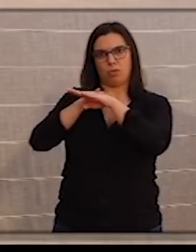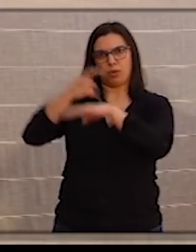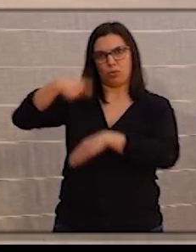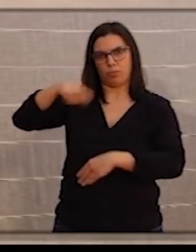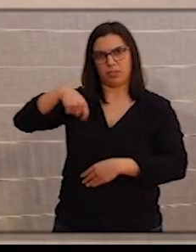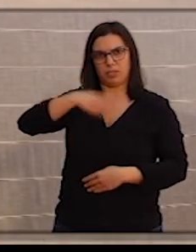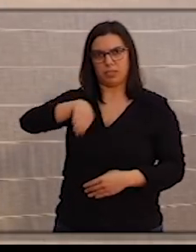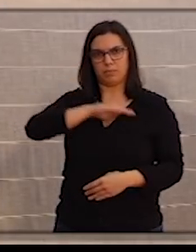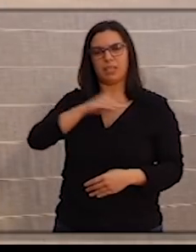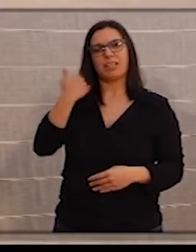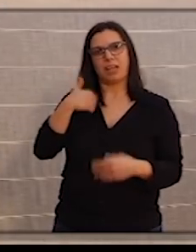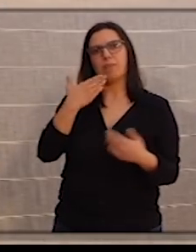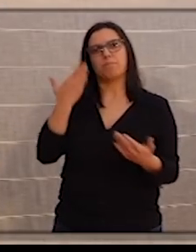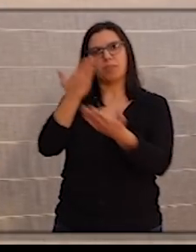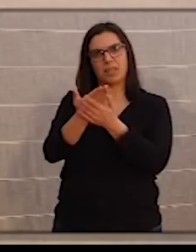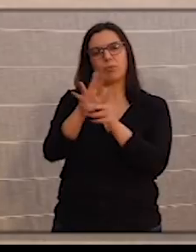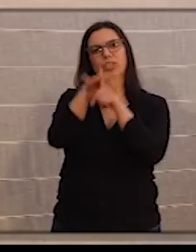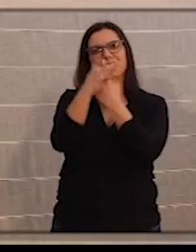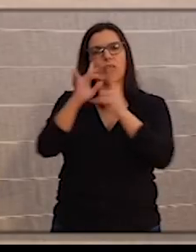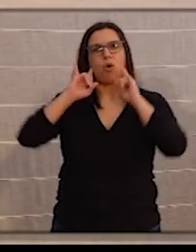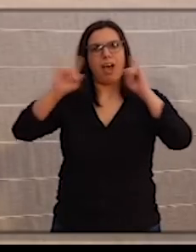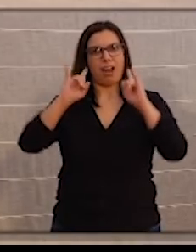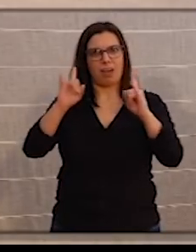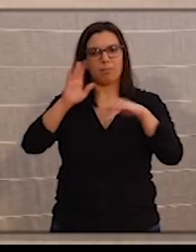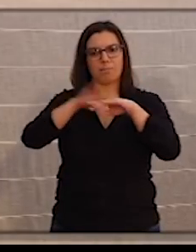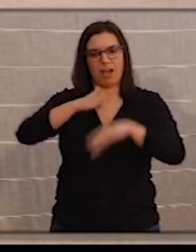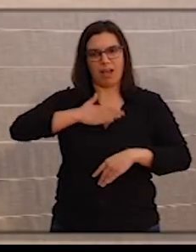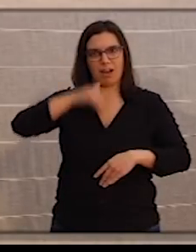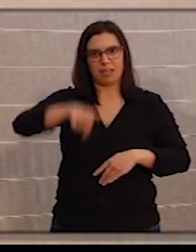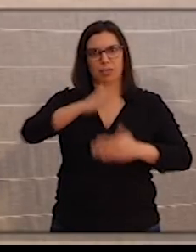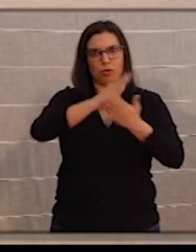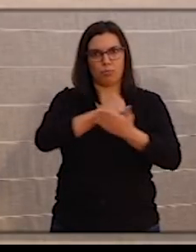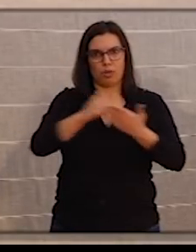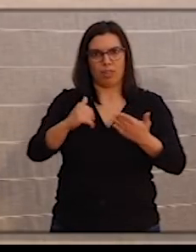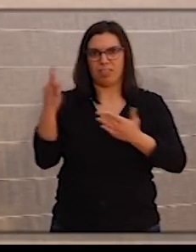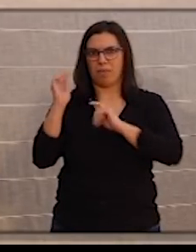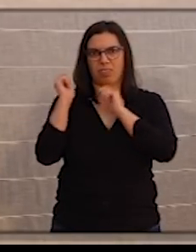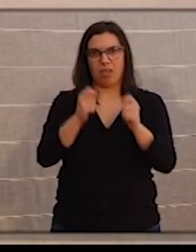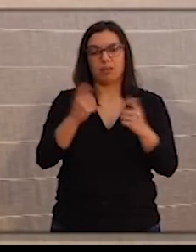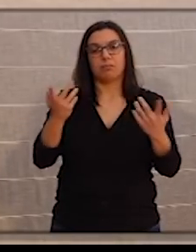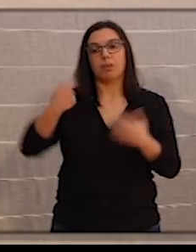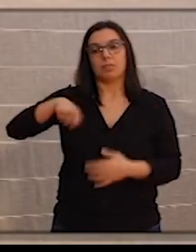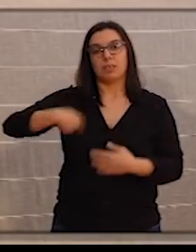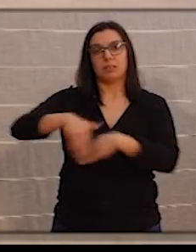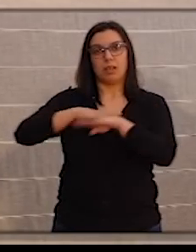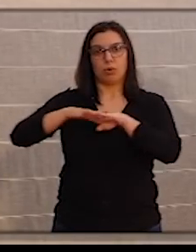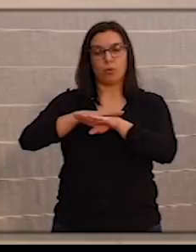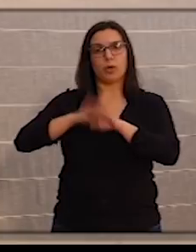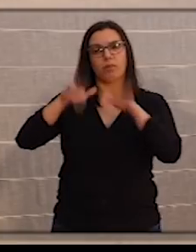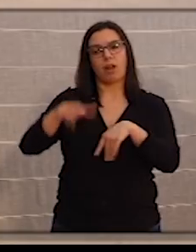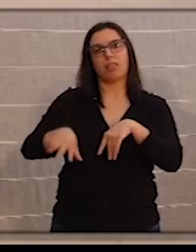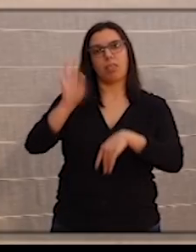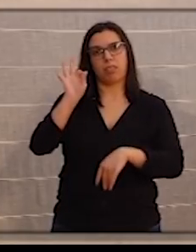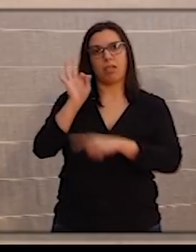ya solicitamos el estado de alarma para nuestra comunidad autónoma. El presidente del Gobierno tomó la